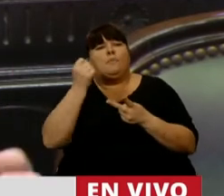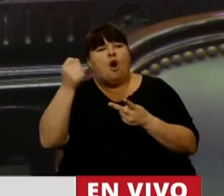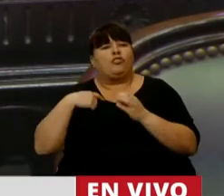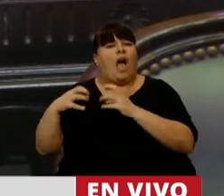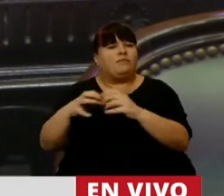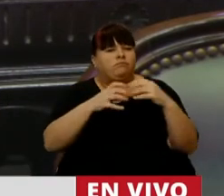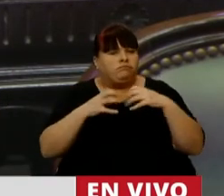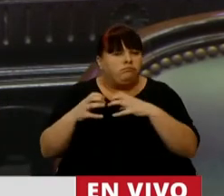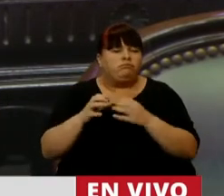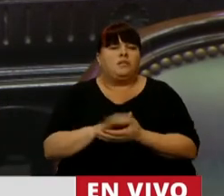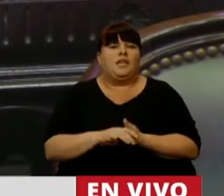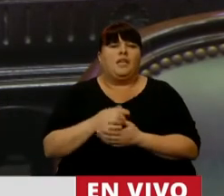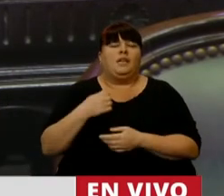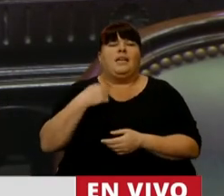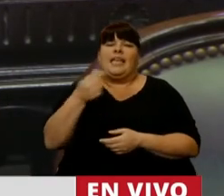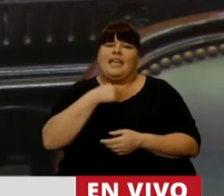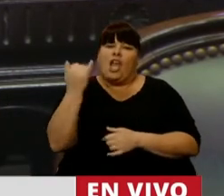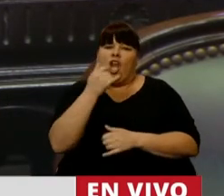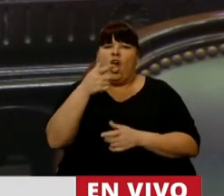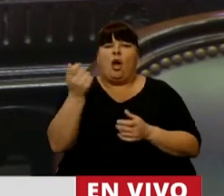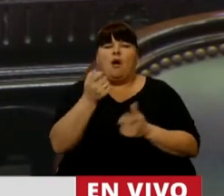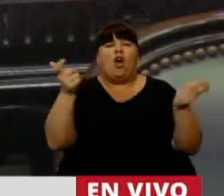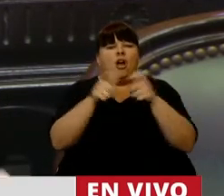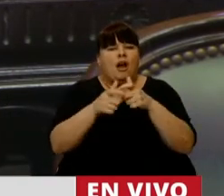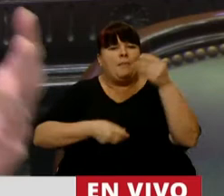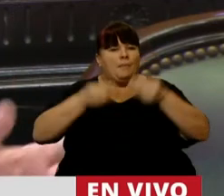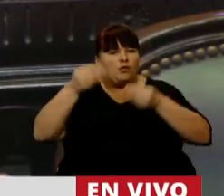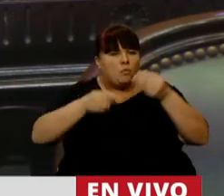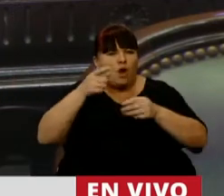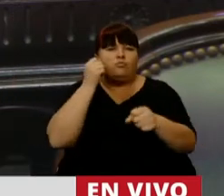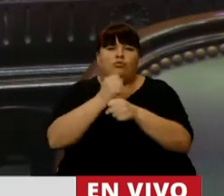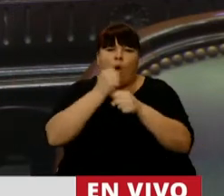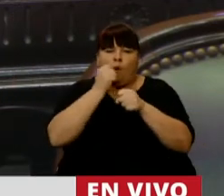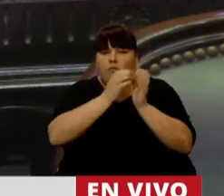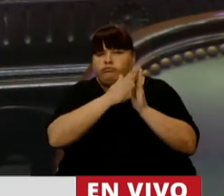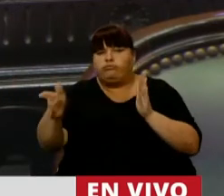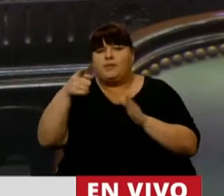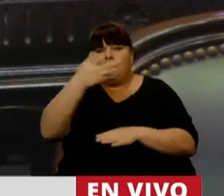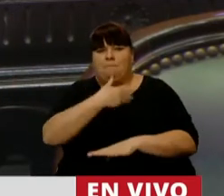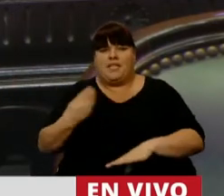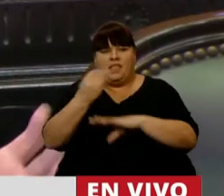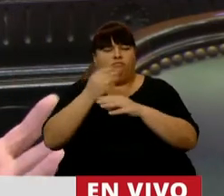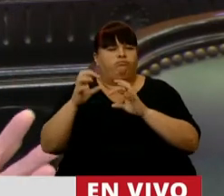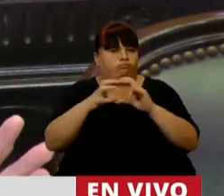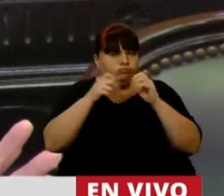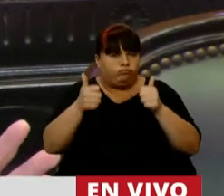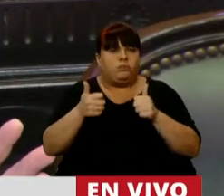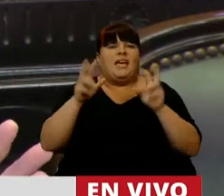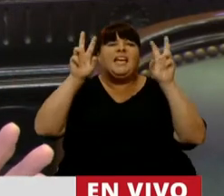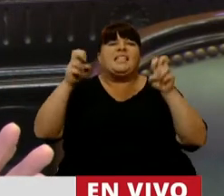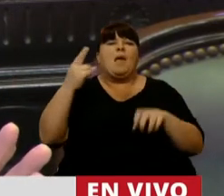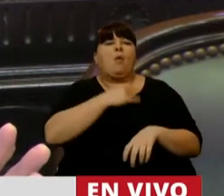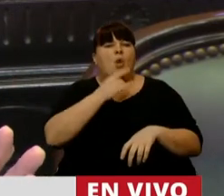hemos tratado, y quiero destacar a la Comisión de Hacienda y Presupuestos, el trabajo que ha llevado adelante a través de su presidente, el tema de la